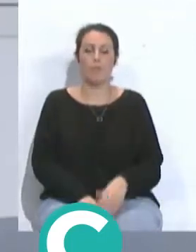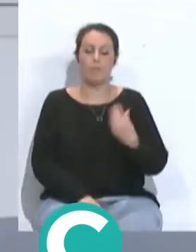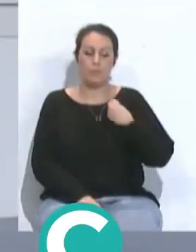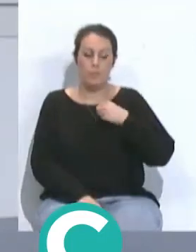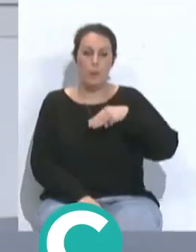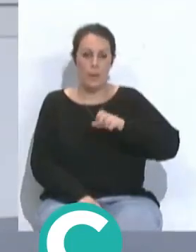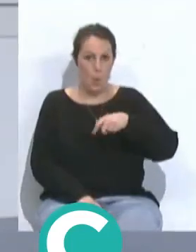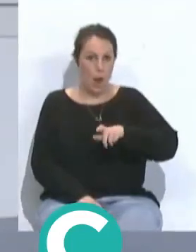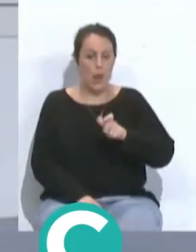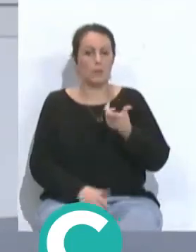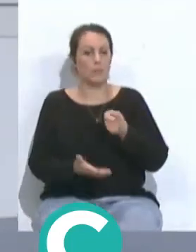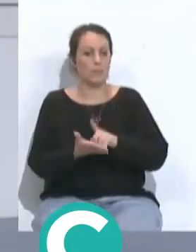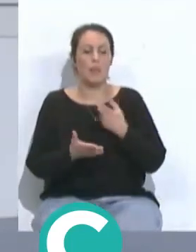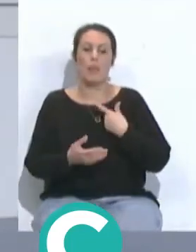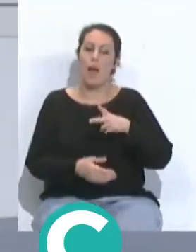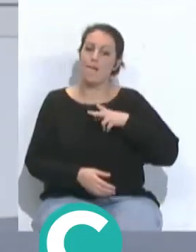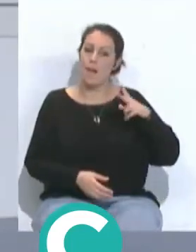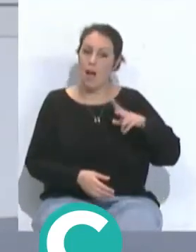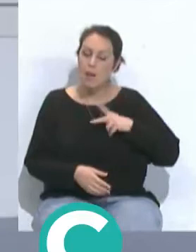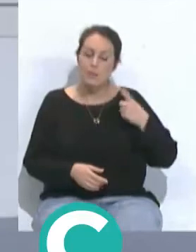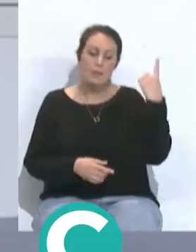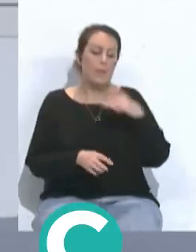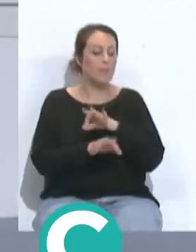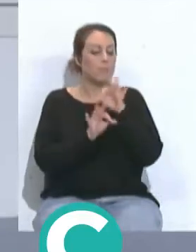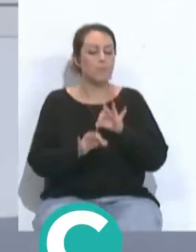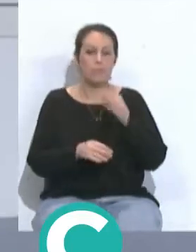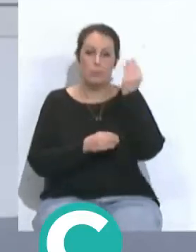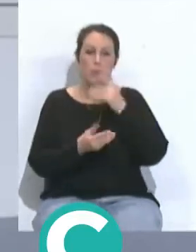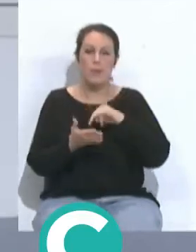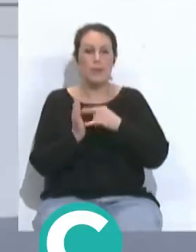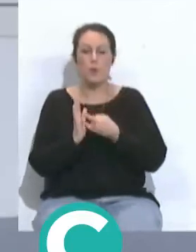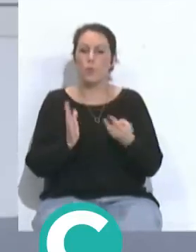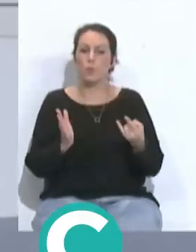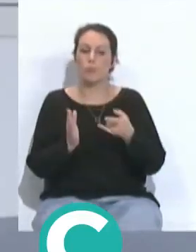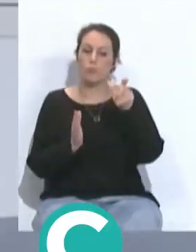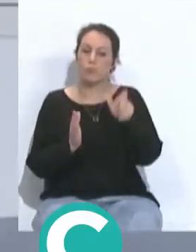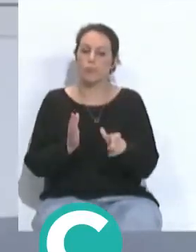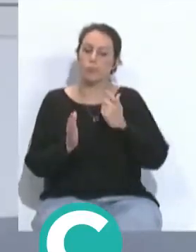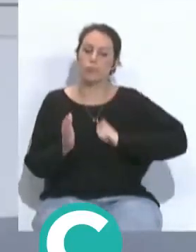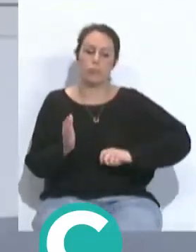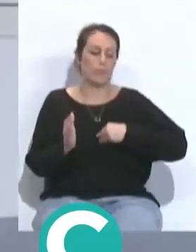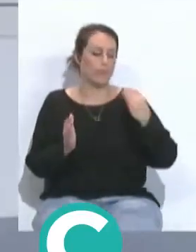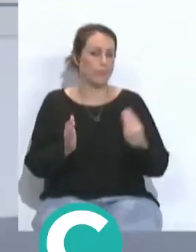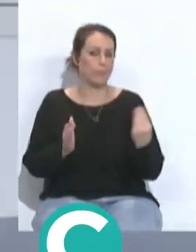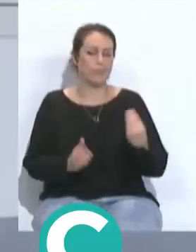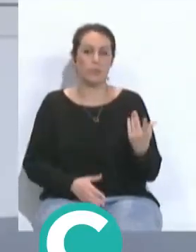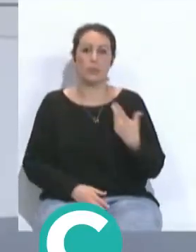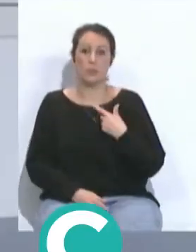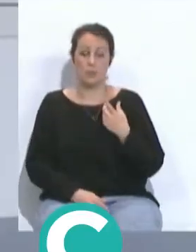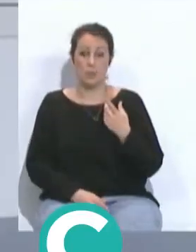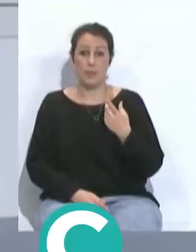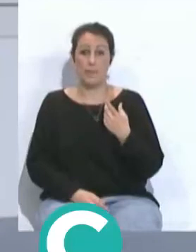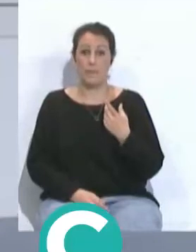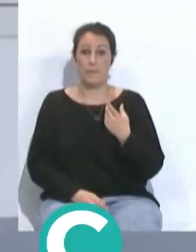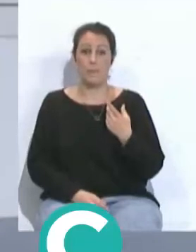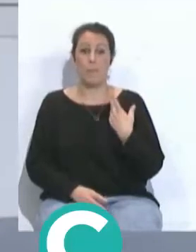Pellegrini una vez más demostrando su caballerosidad el saber estar pienso que es un técnico muy buen técnico y creo que tiene después se